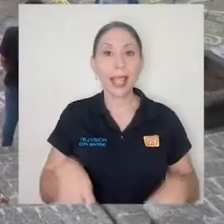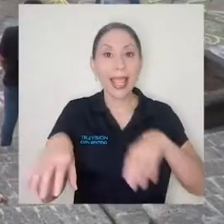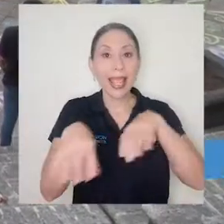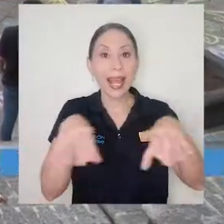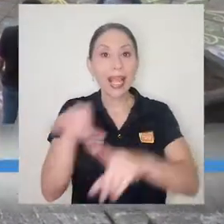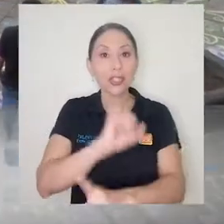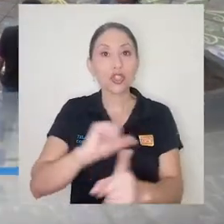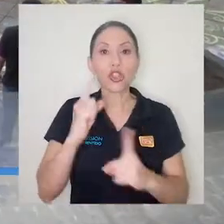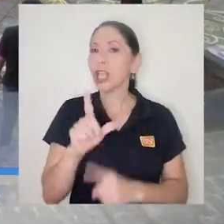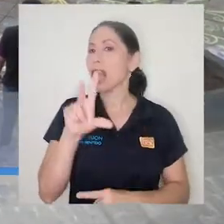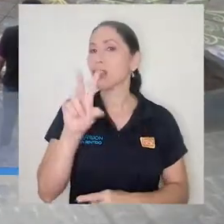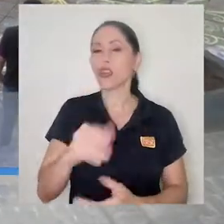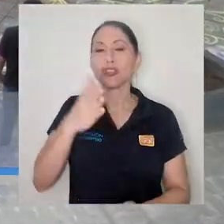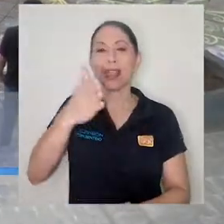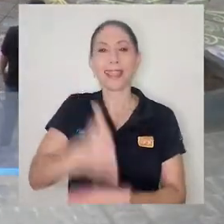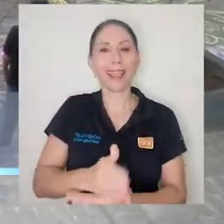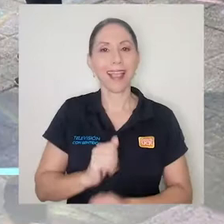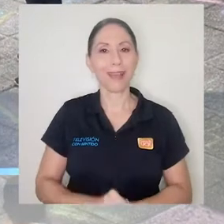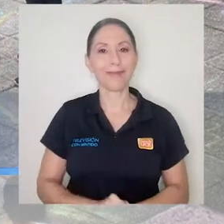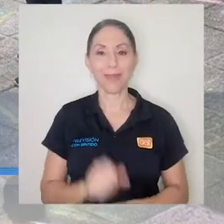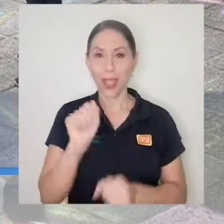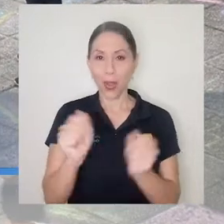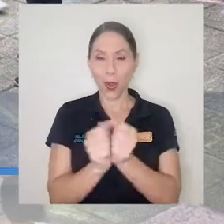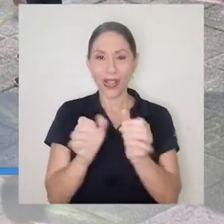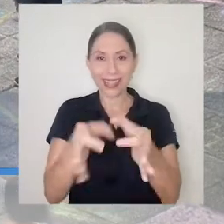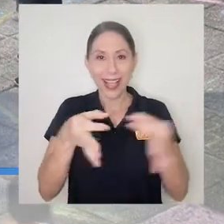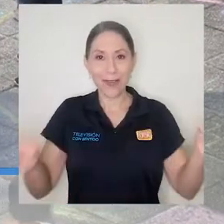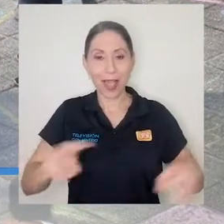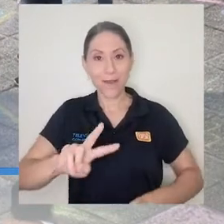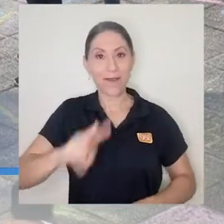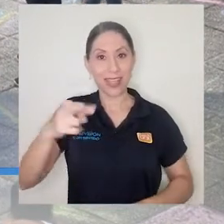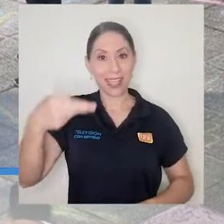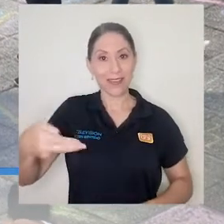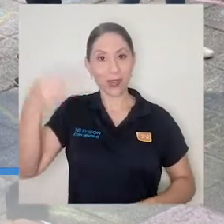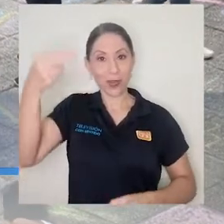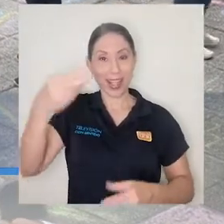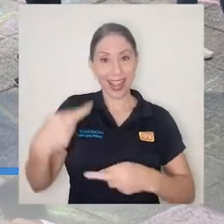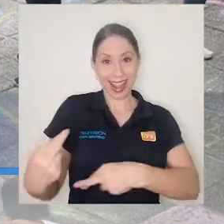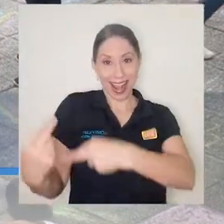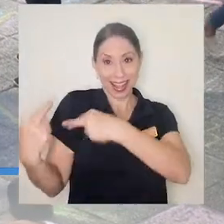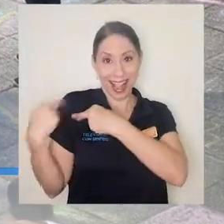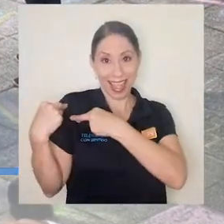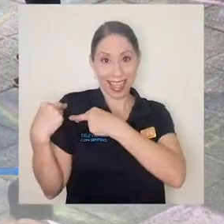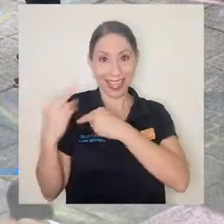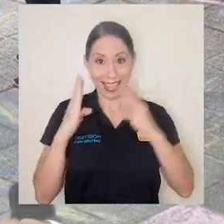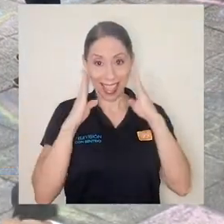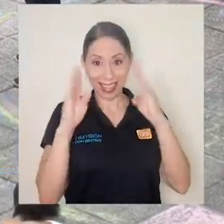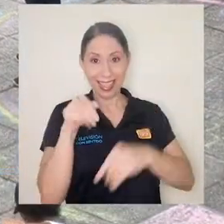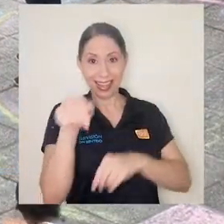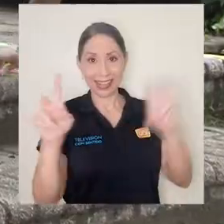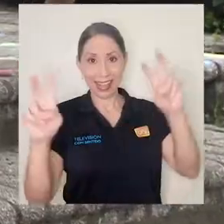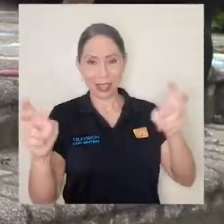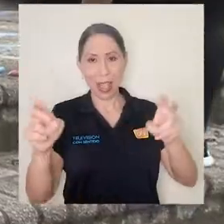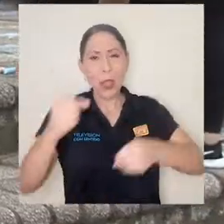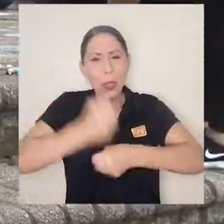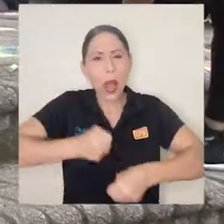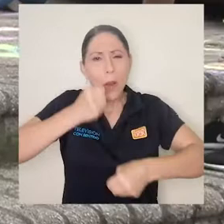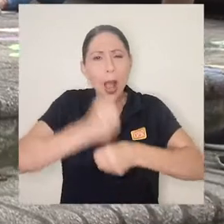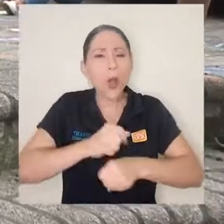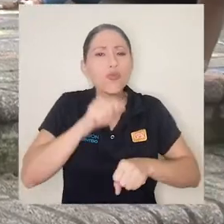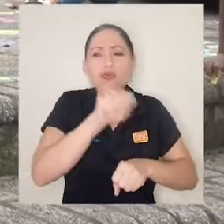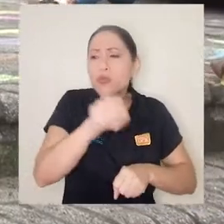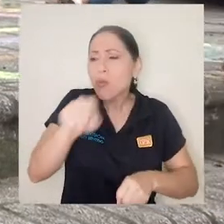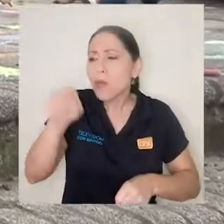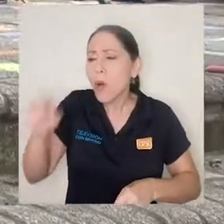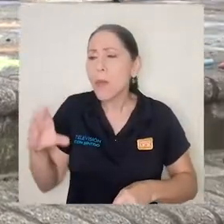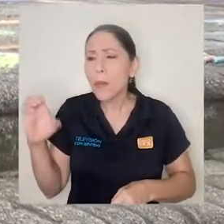Que la acción social no se detenga. Bajo esta consigna, la vicerrectoría encargada de atender este eje trabajó en un